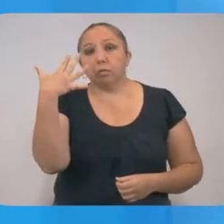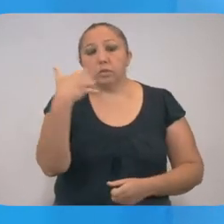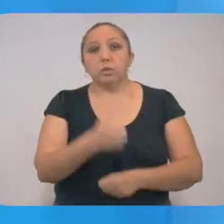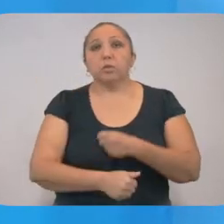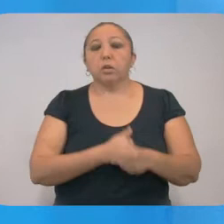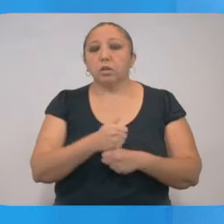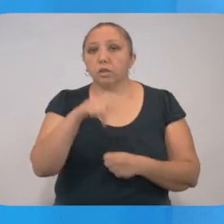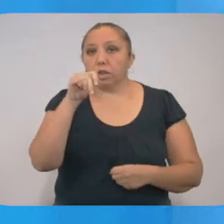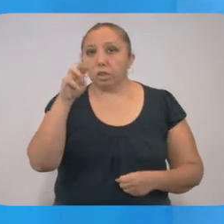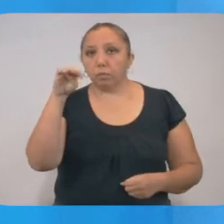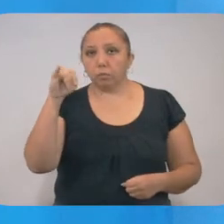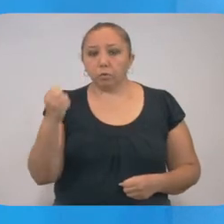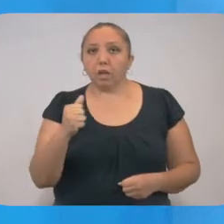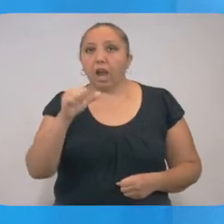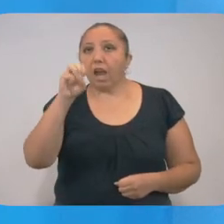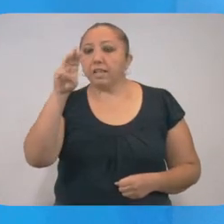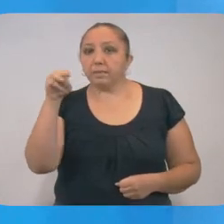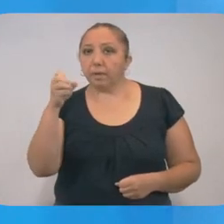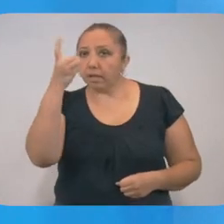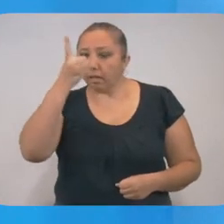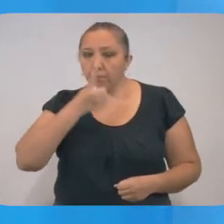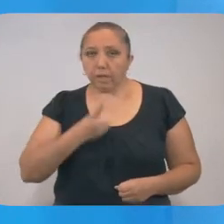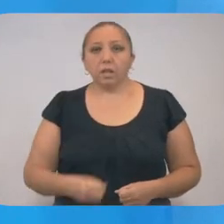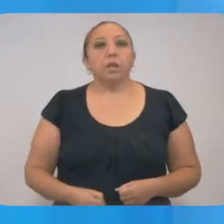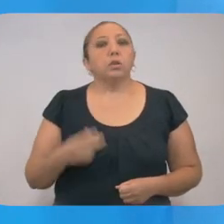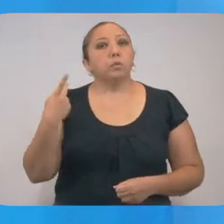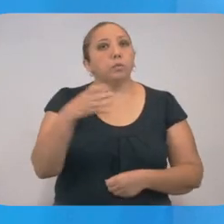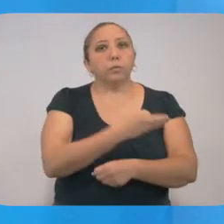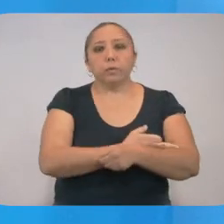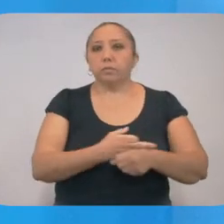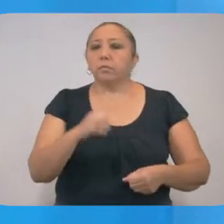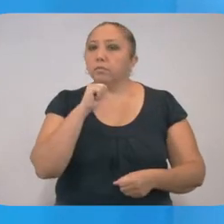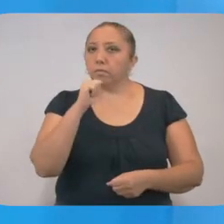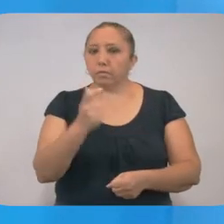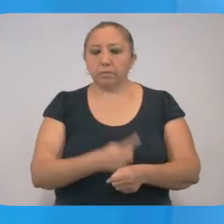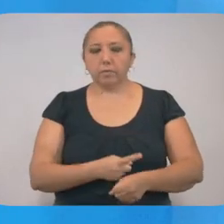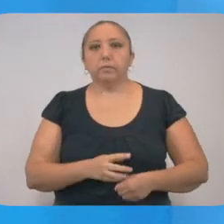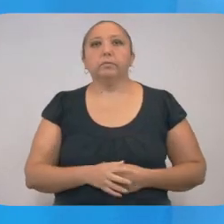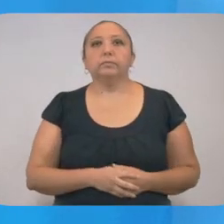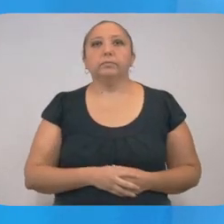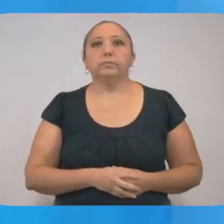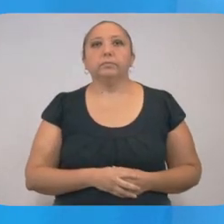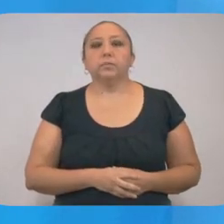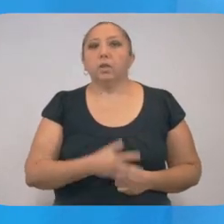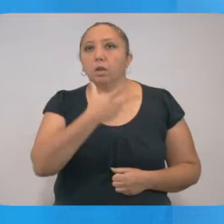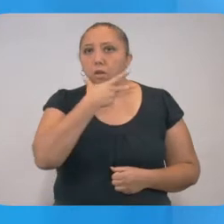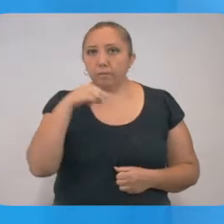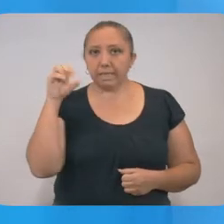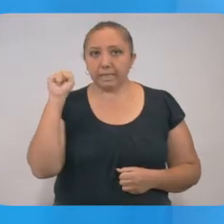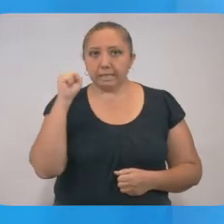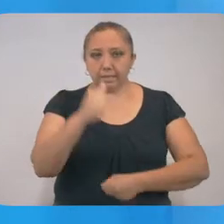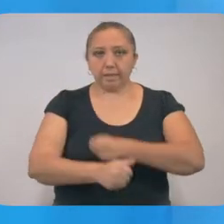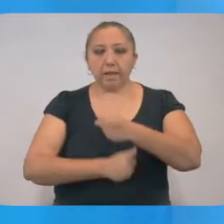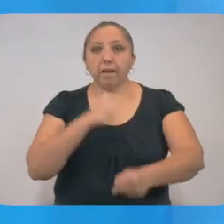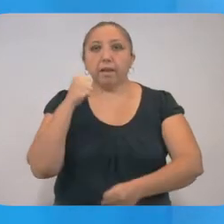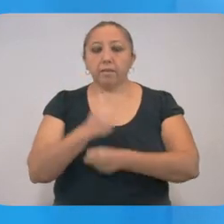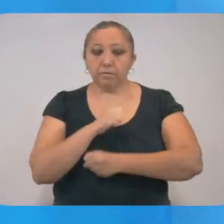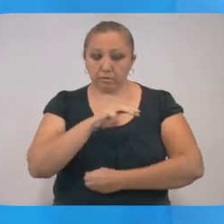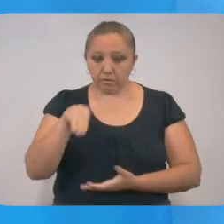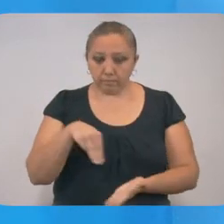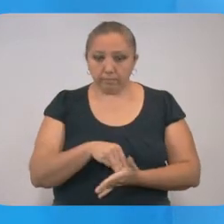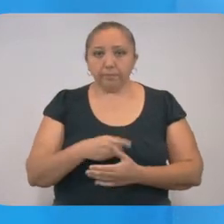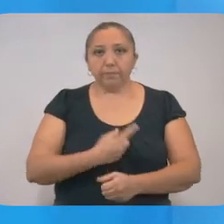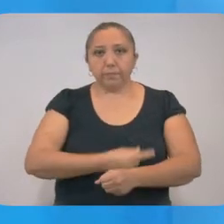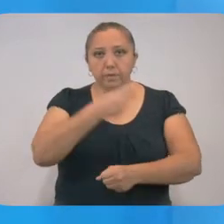Timucuy, con asma y diabetes. Sus contactos hasta el momento se reportan asintomáticos. Hombre de 60 años de Mérida,